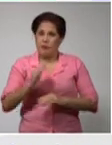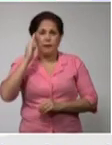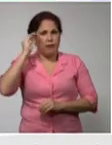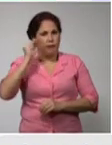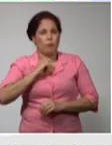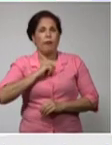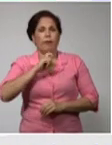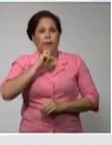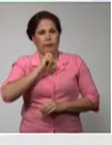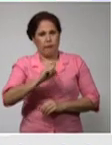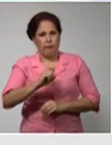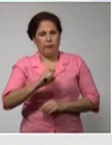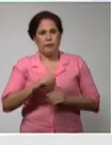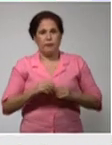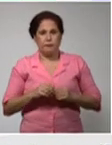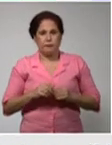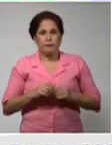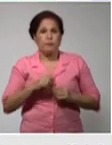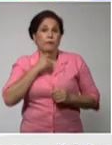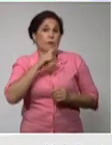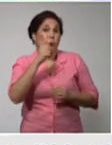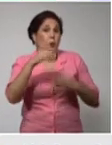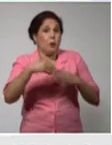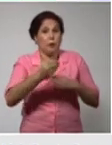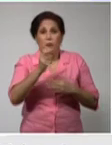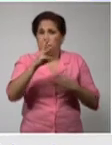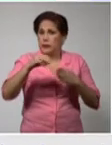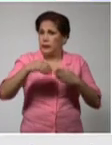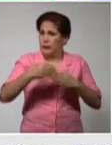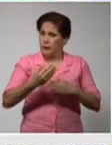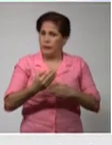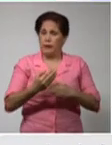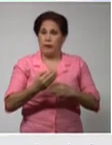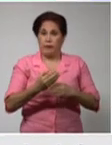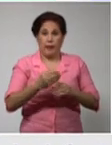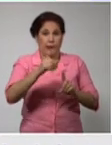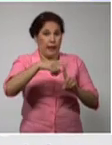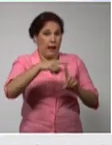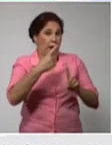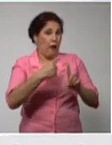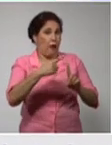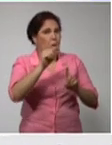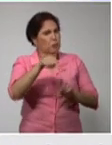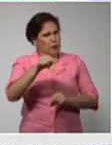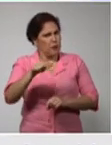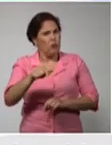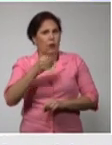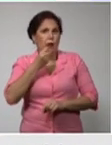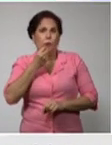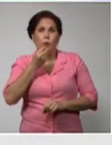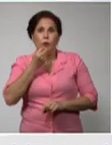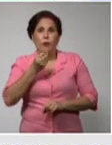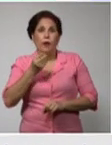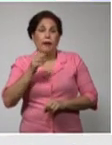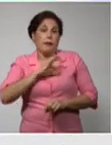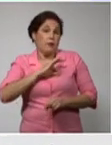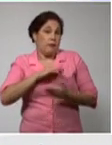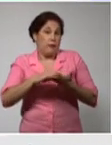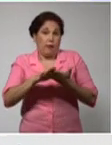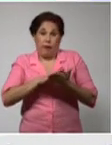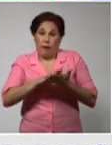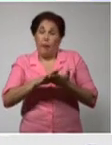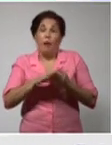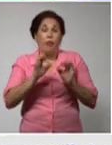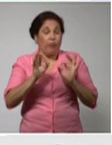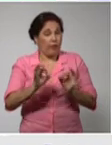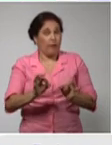estuvo un día dos días tres días eso te quiere decir que esa persona o estaba sintomática o realmente